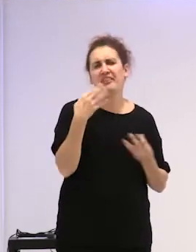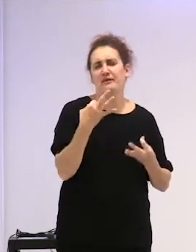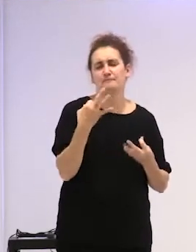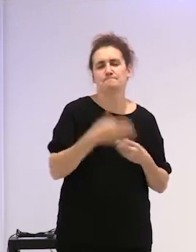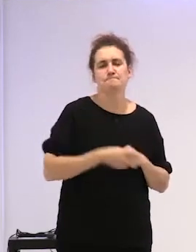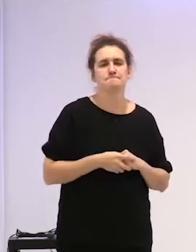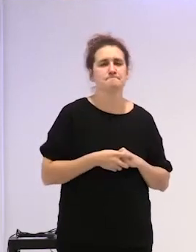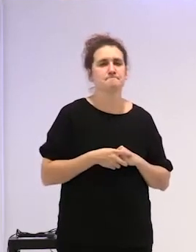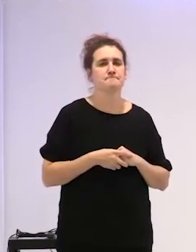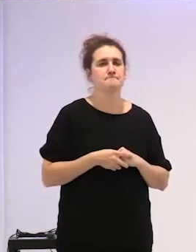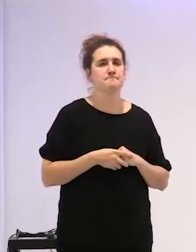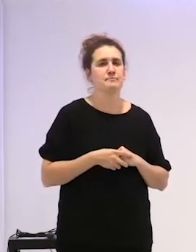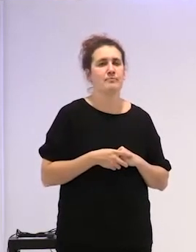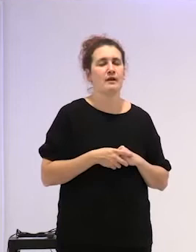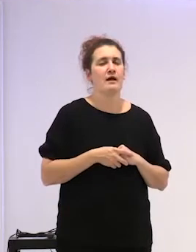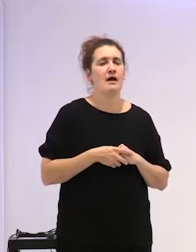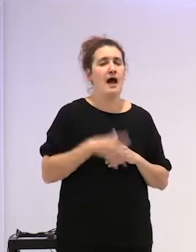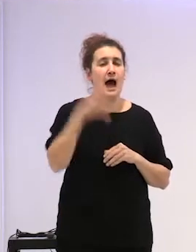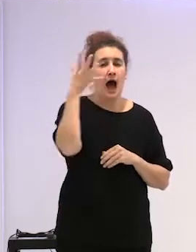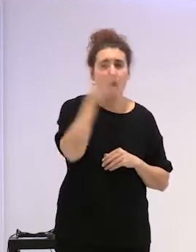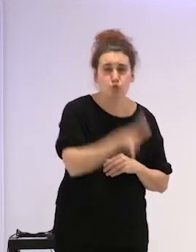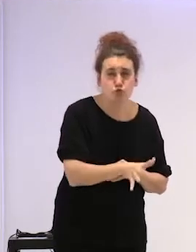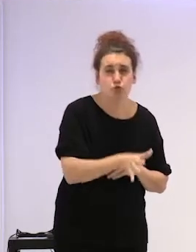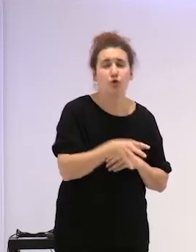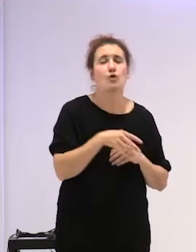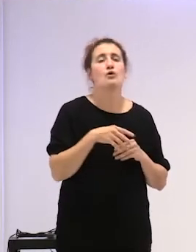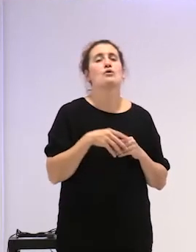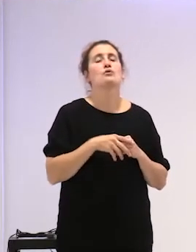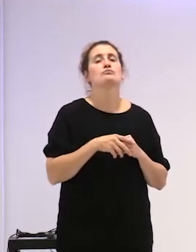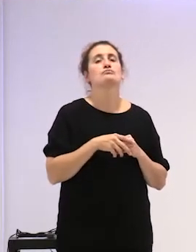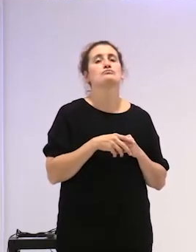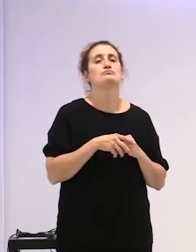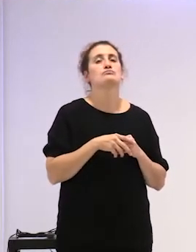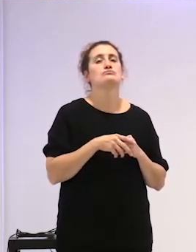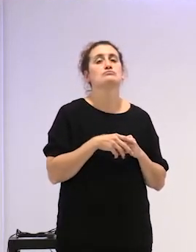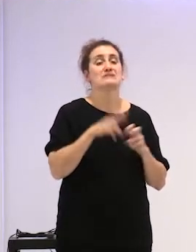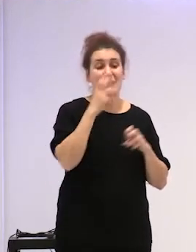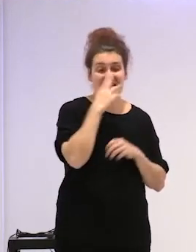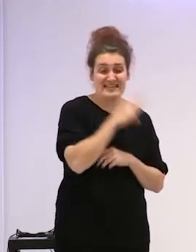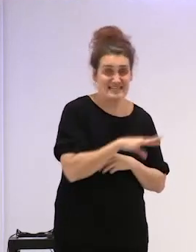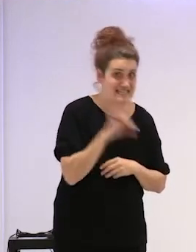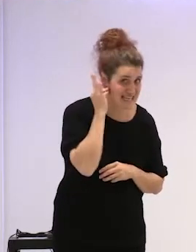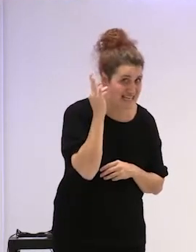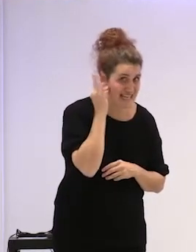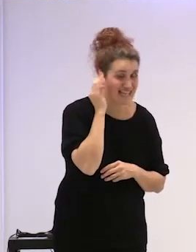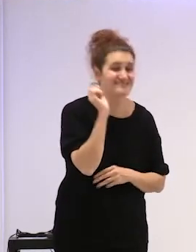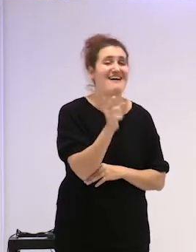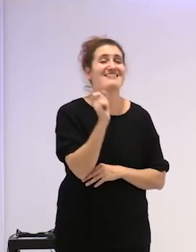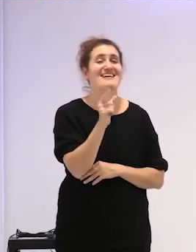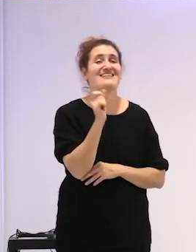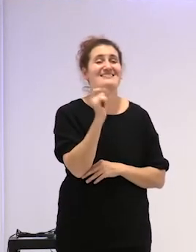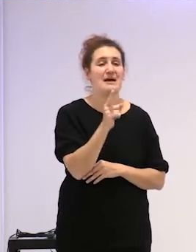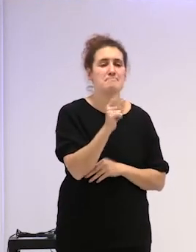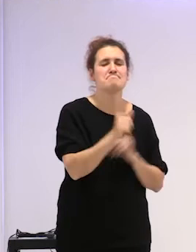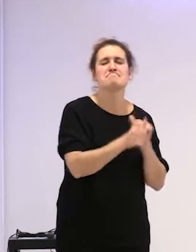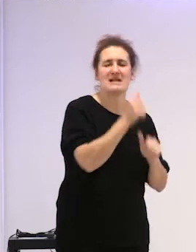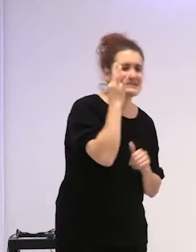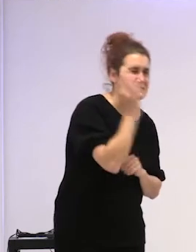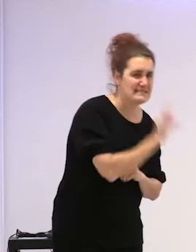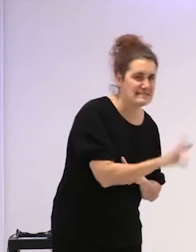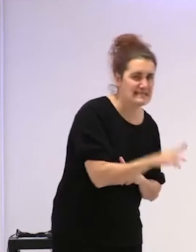que el abuso, y lo dice así, abuso, sobre las niñas es más frecuente que hacia los niños.